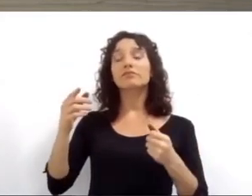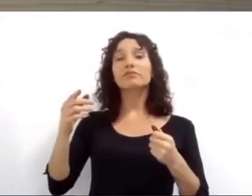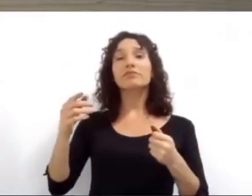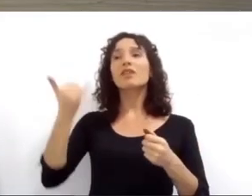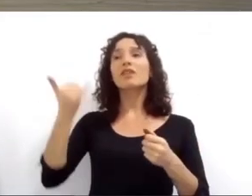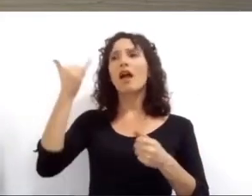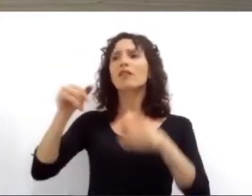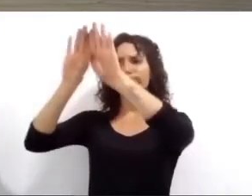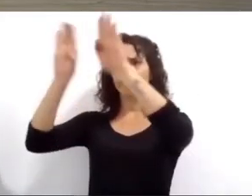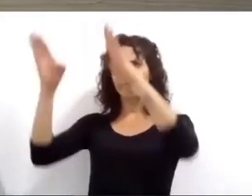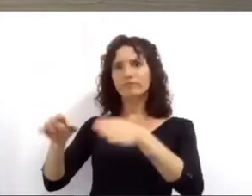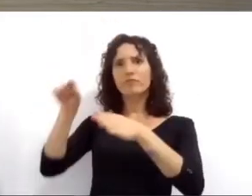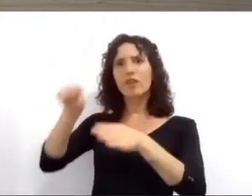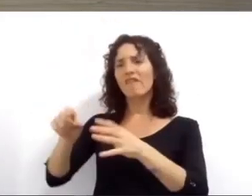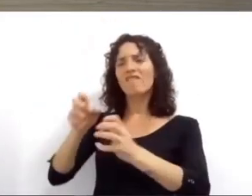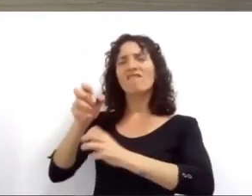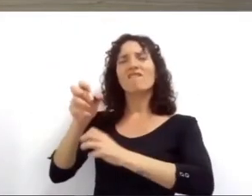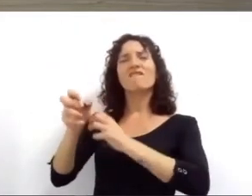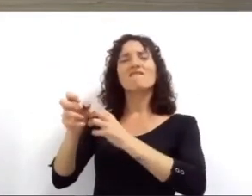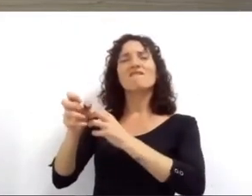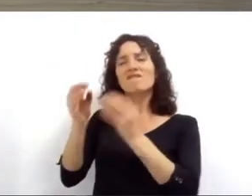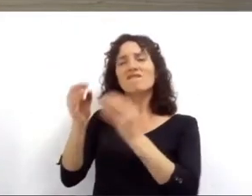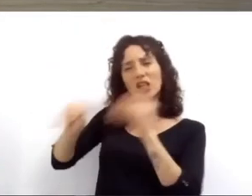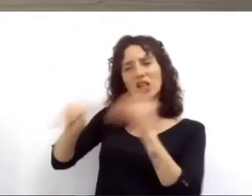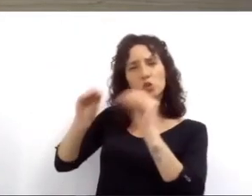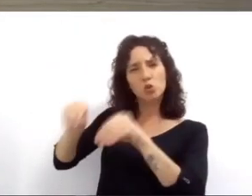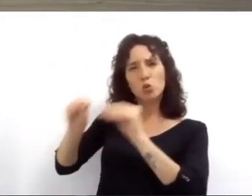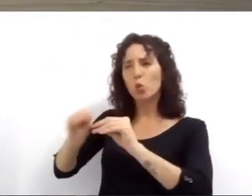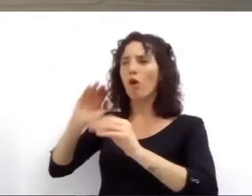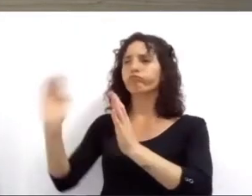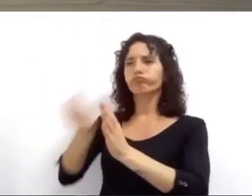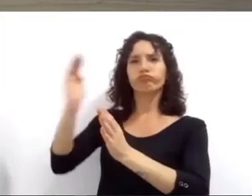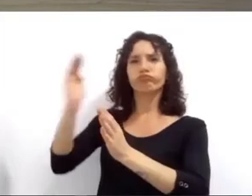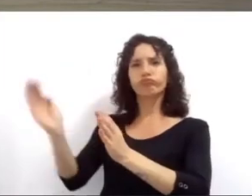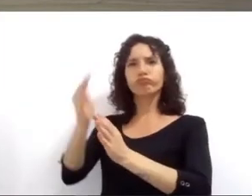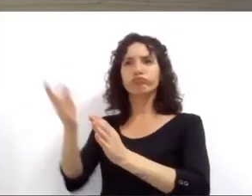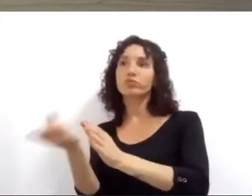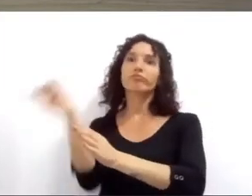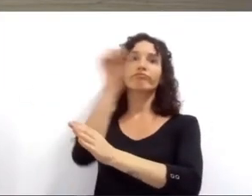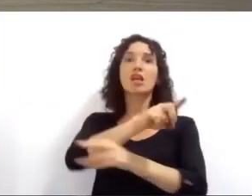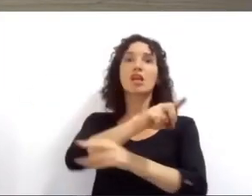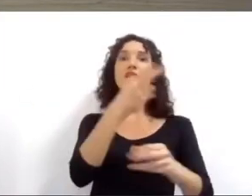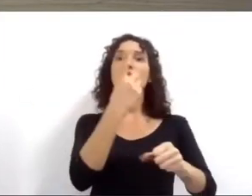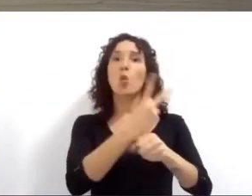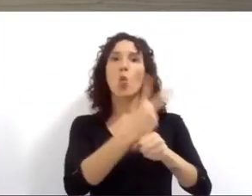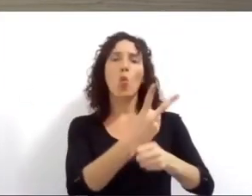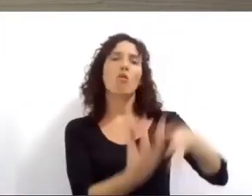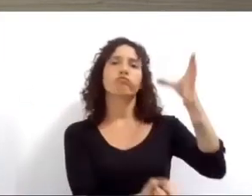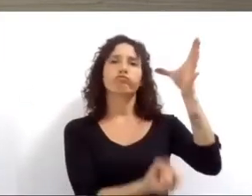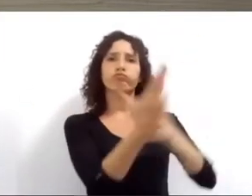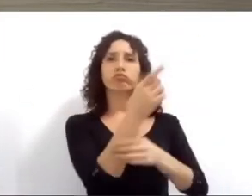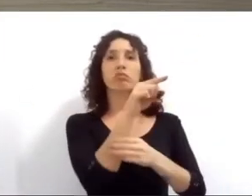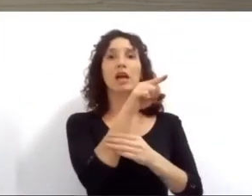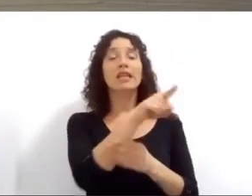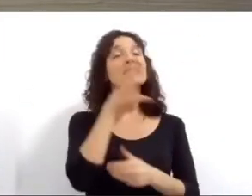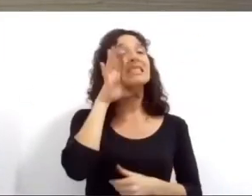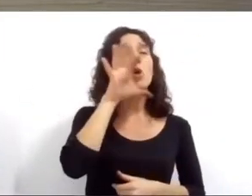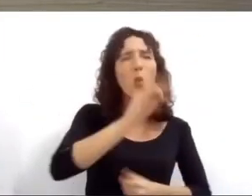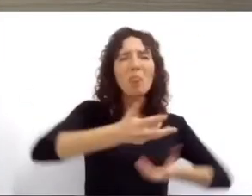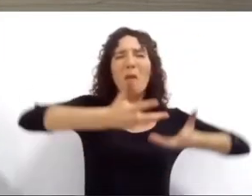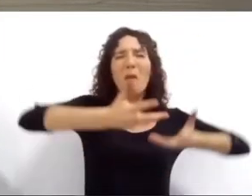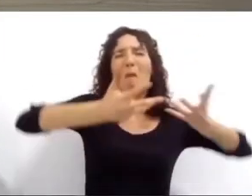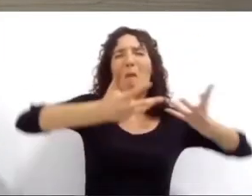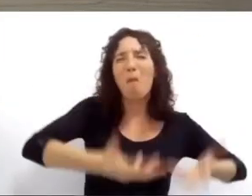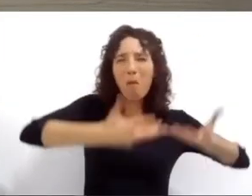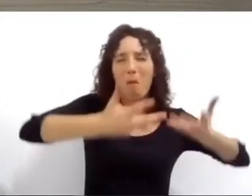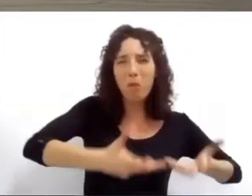planta de tratamiento de reciclables emplazada en el centro ambiental de residuos que procesa 50 toneladas diarias reduce la